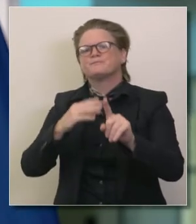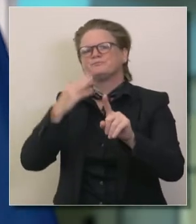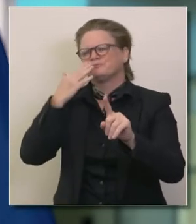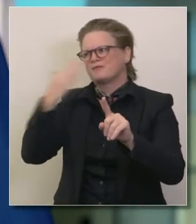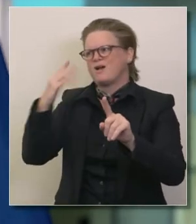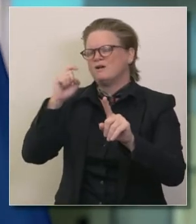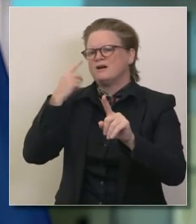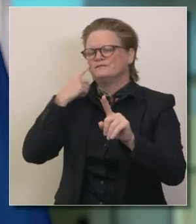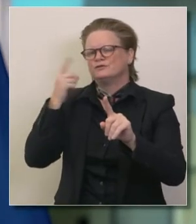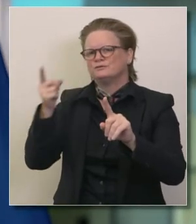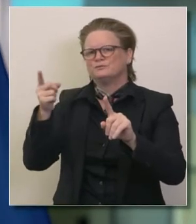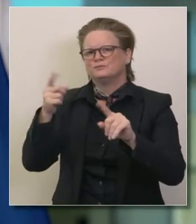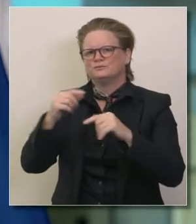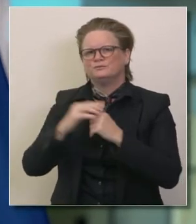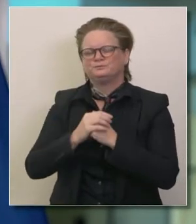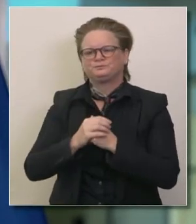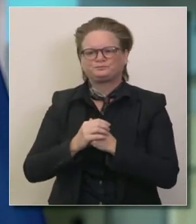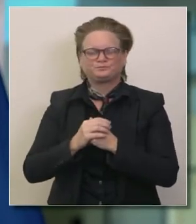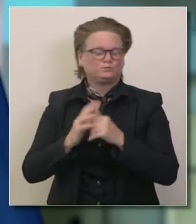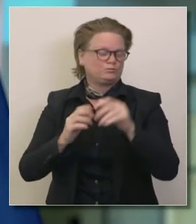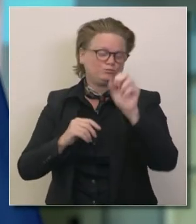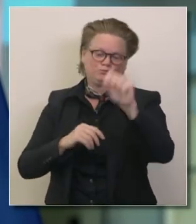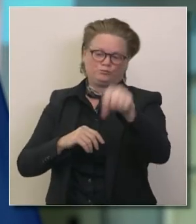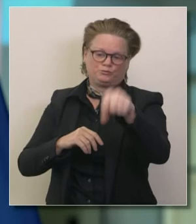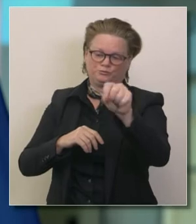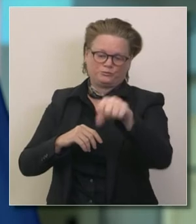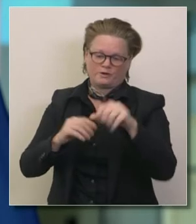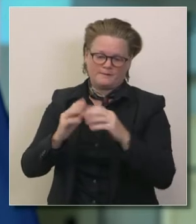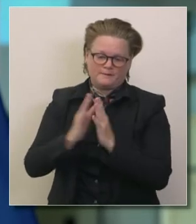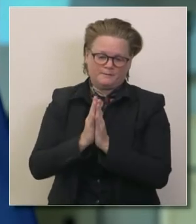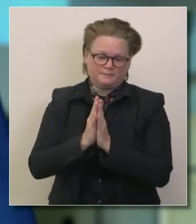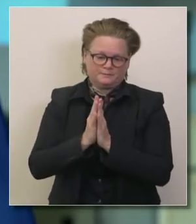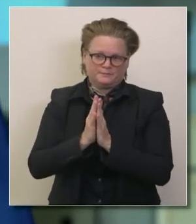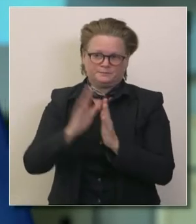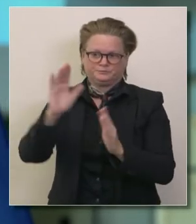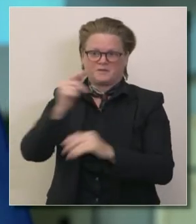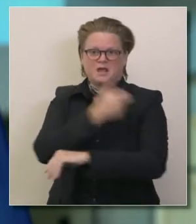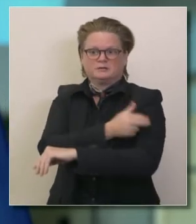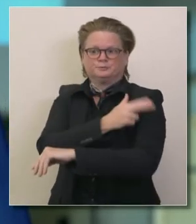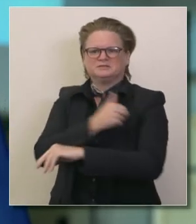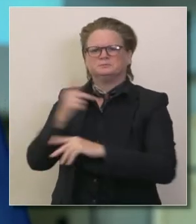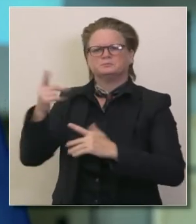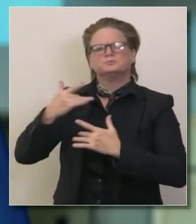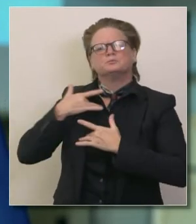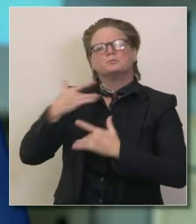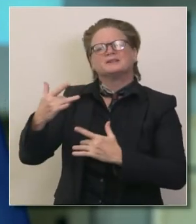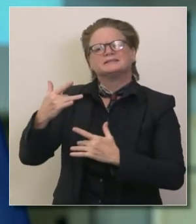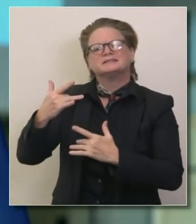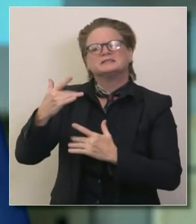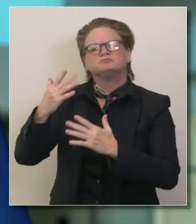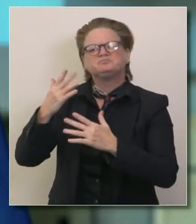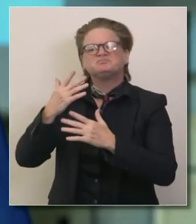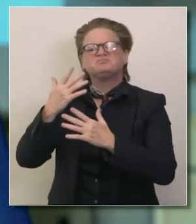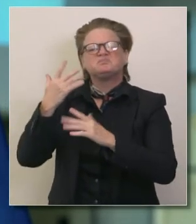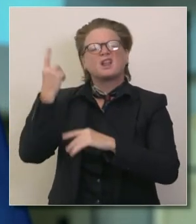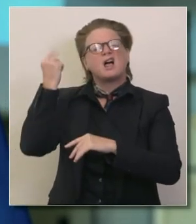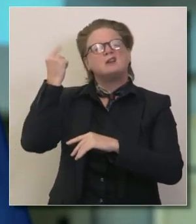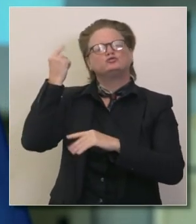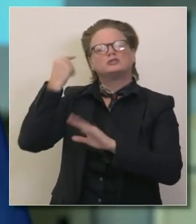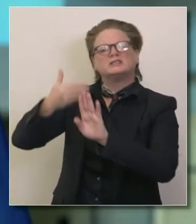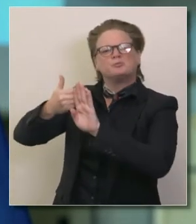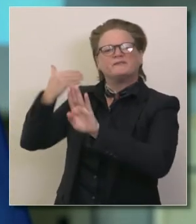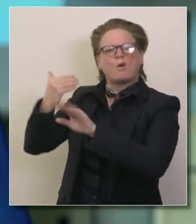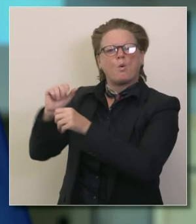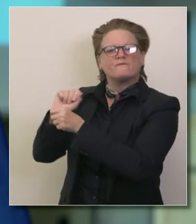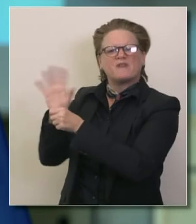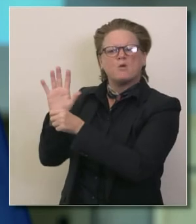gracias señor gobernador si actualmente los hospitales típicamente se preparan para la temporada de influenza